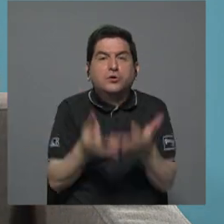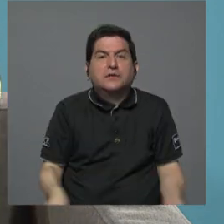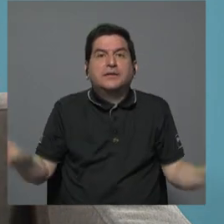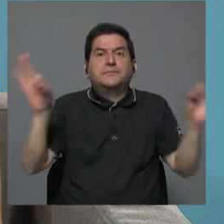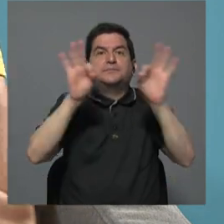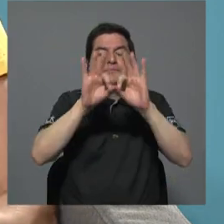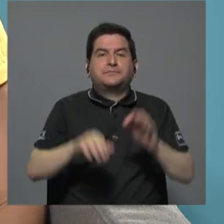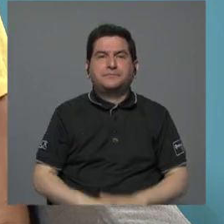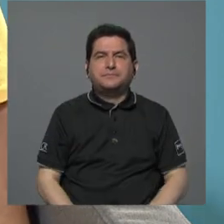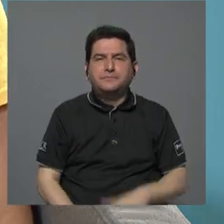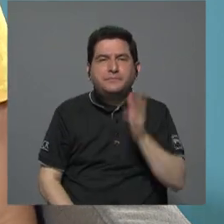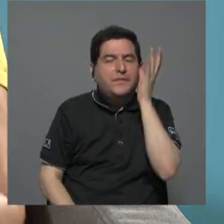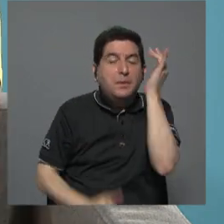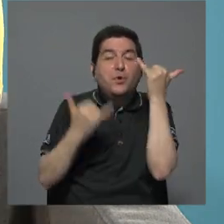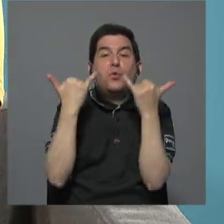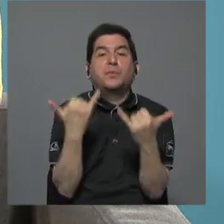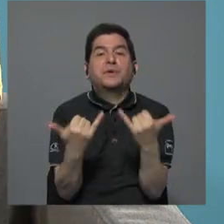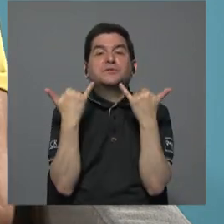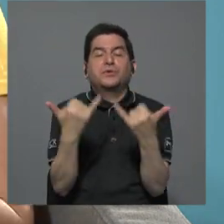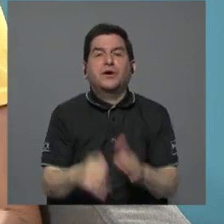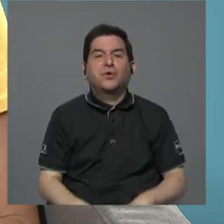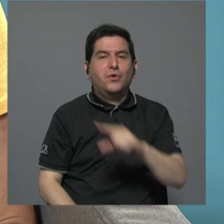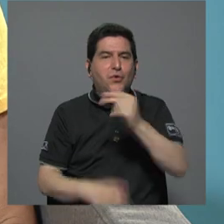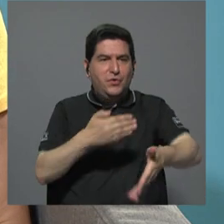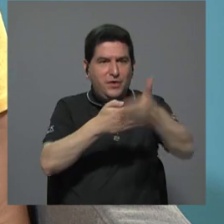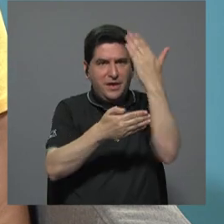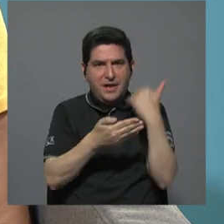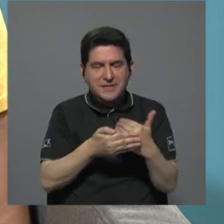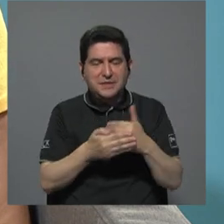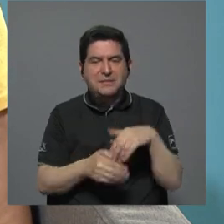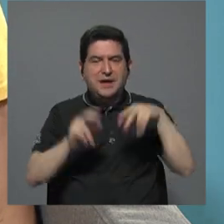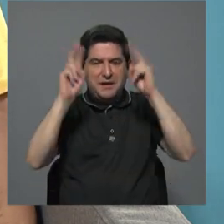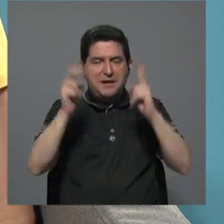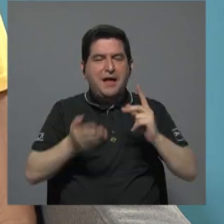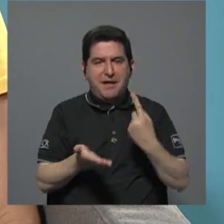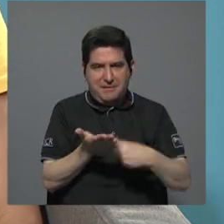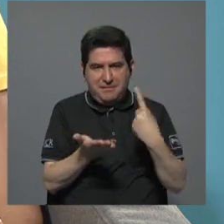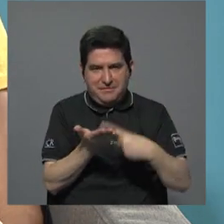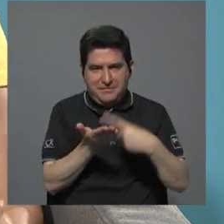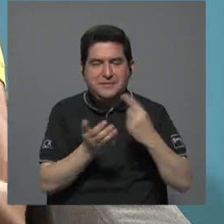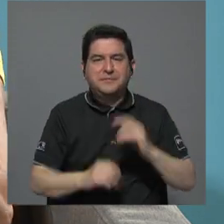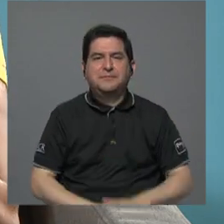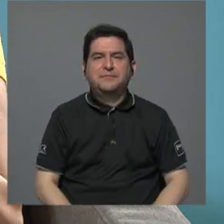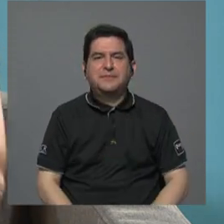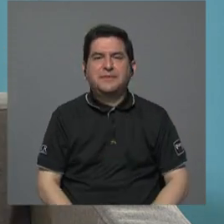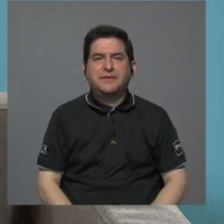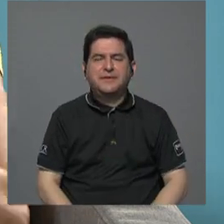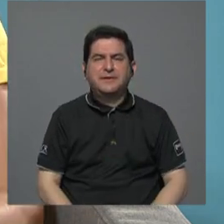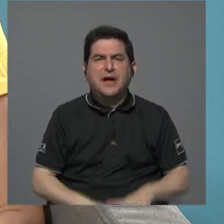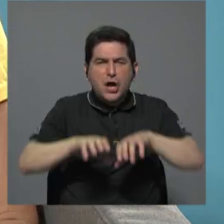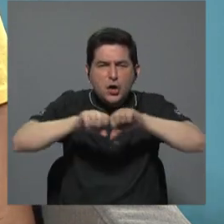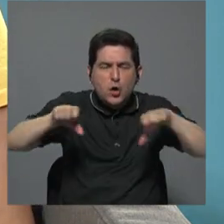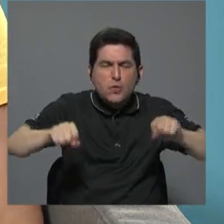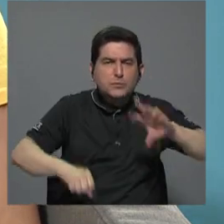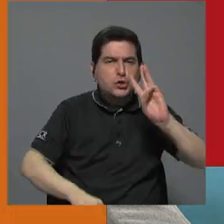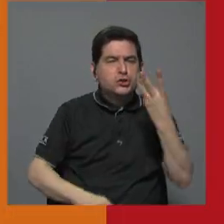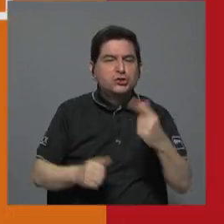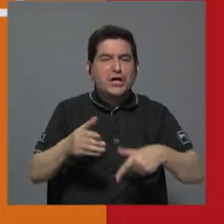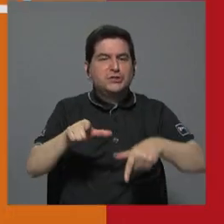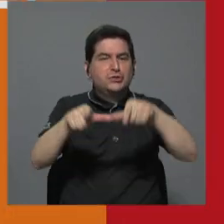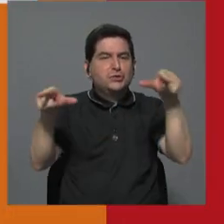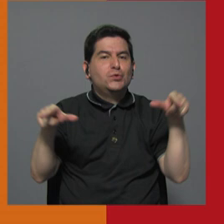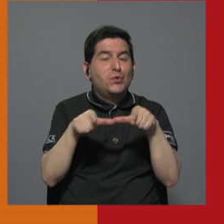cuál es la preocupación. Ahora sí, que por cierto, la semana pasada, Valeria, abordamos ese tema. La corrupción ocupaba el sexto lugar